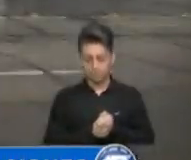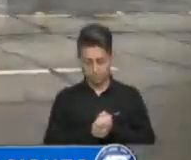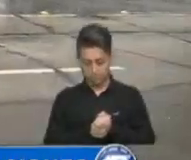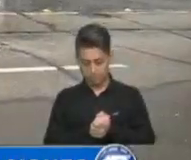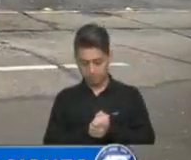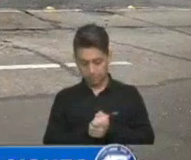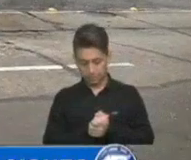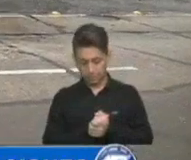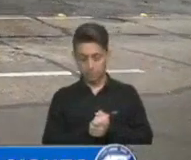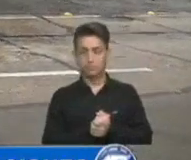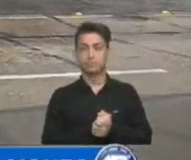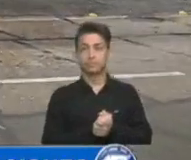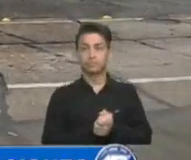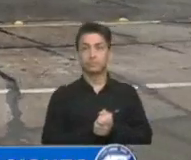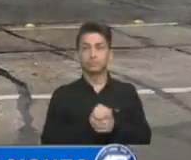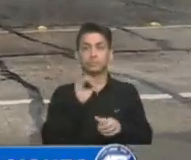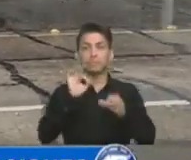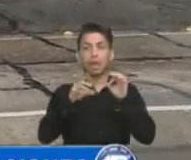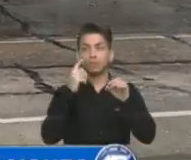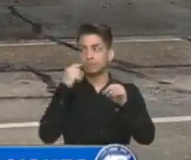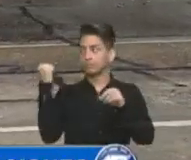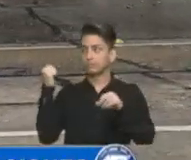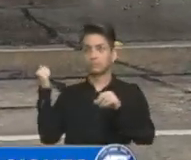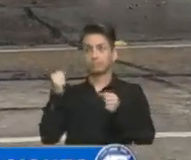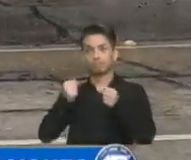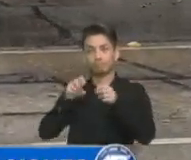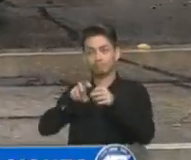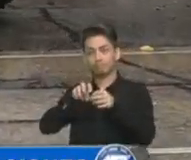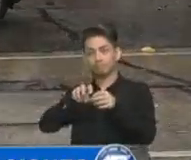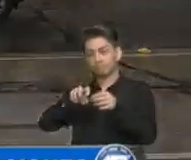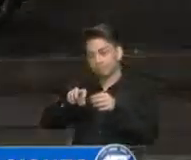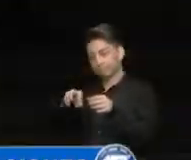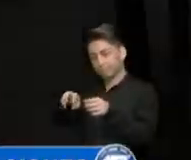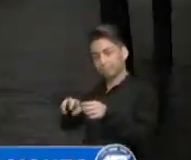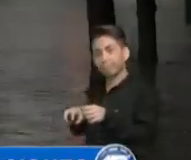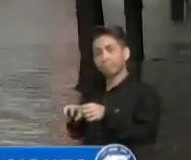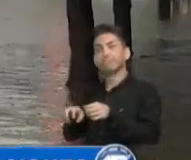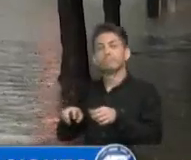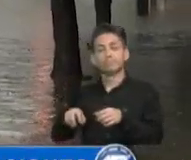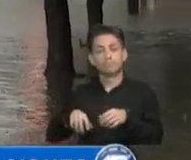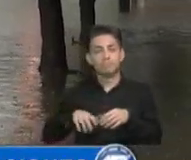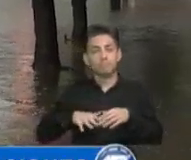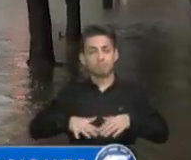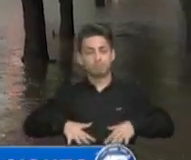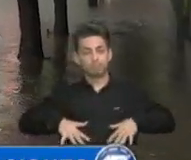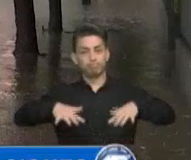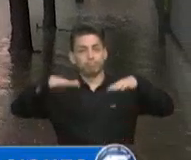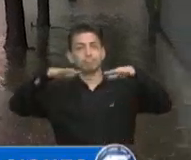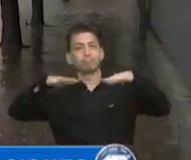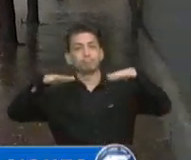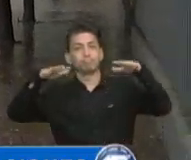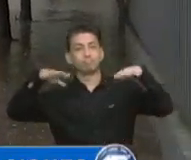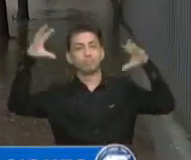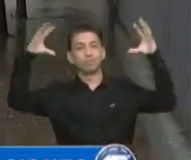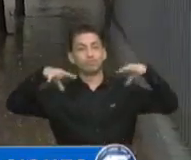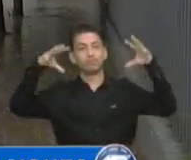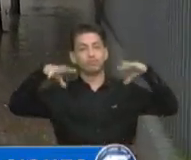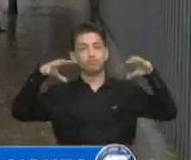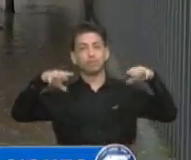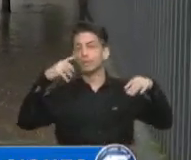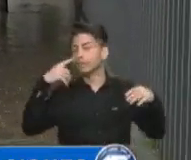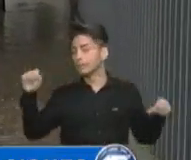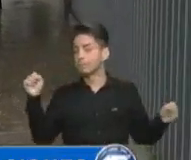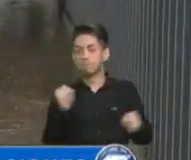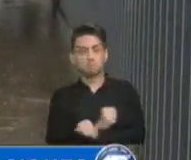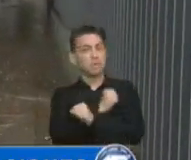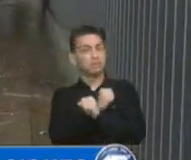Algunos están retrocediendo porque es imposible, cada vez se llena, más el agua continúa y es imposible poder